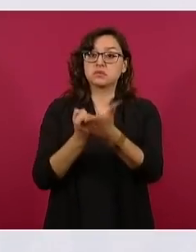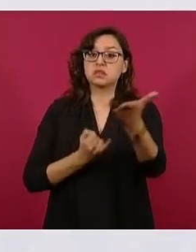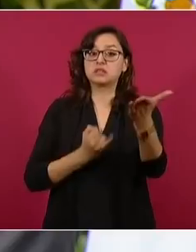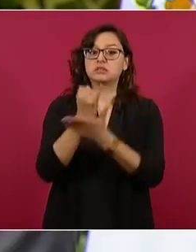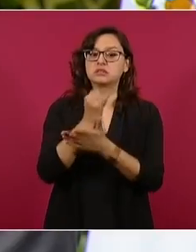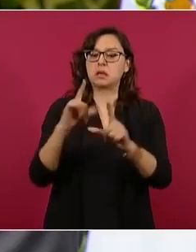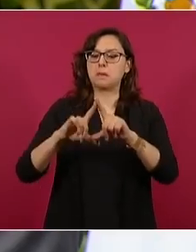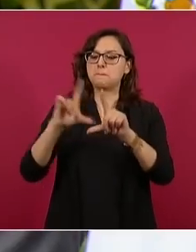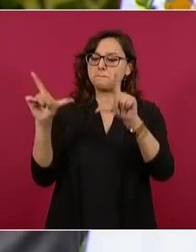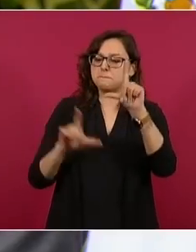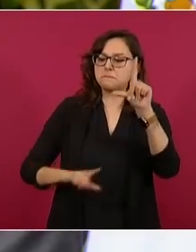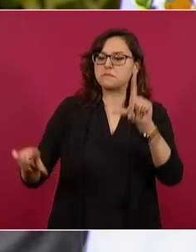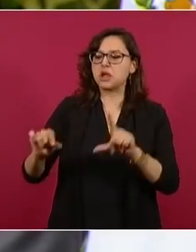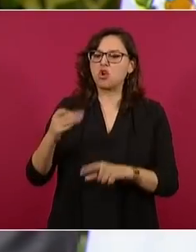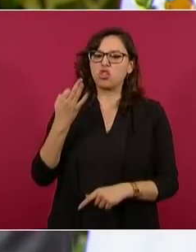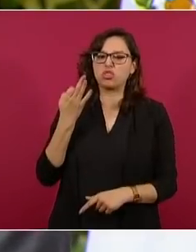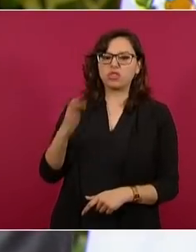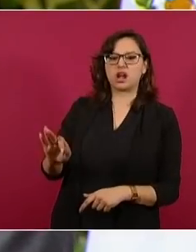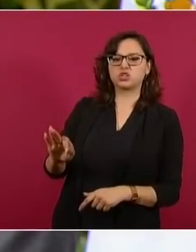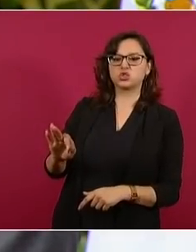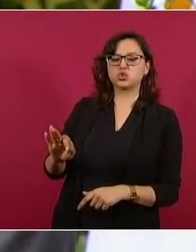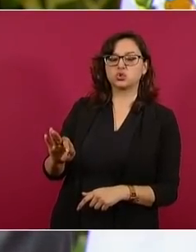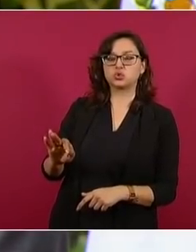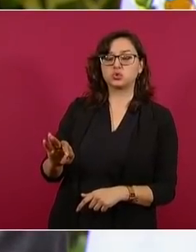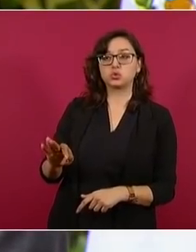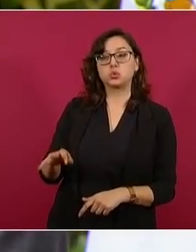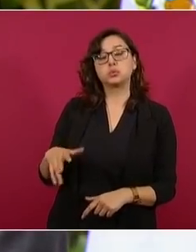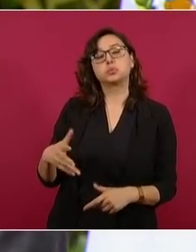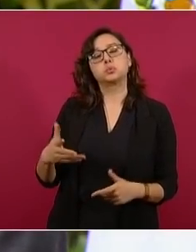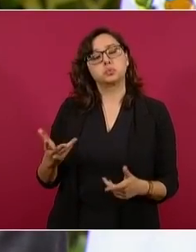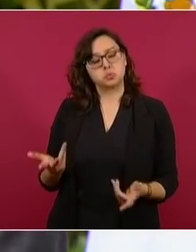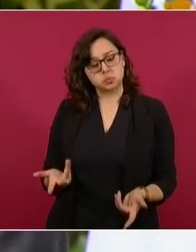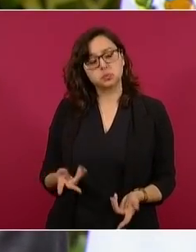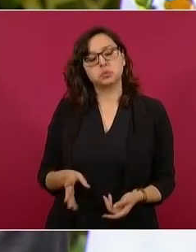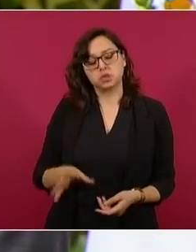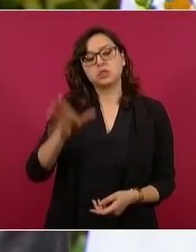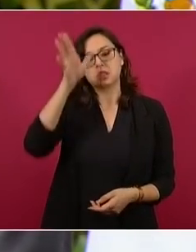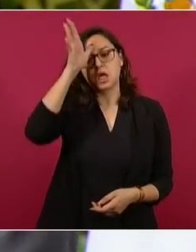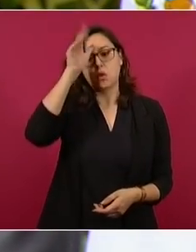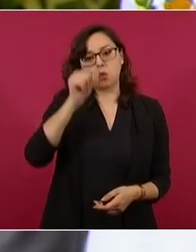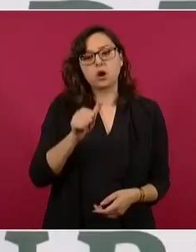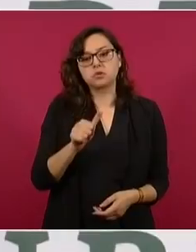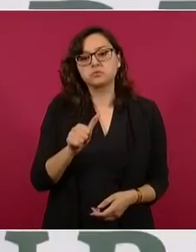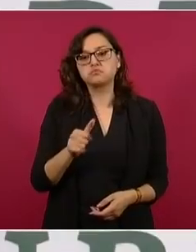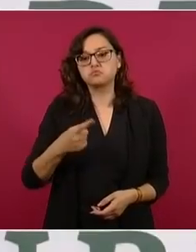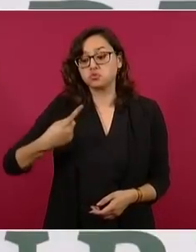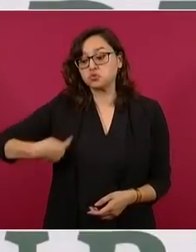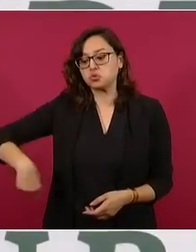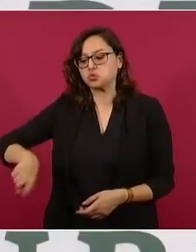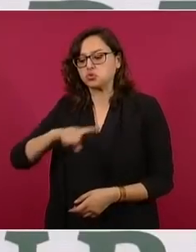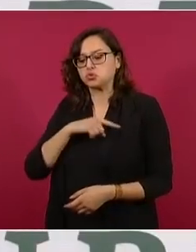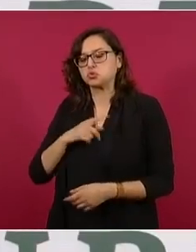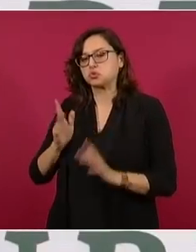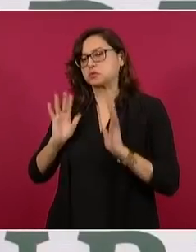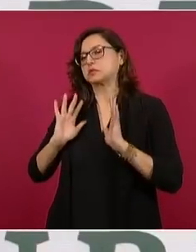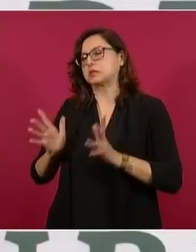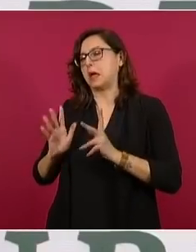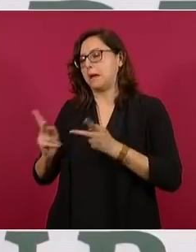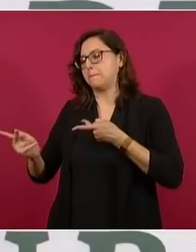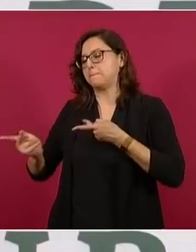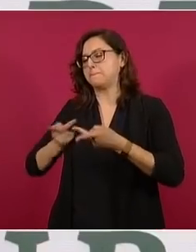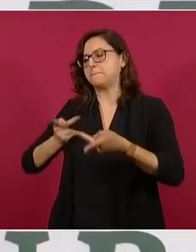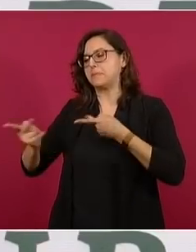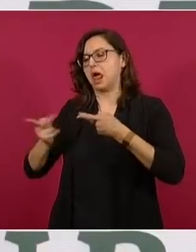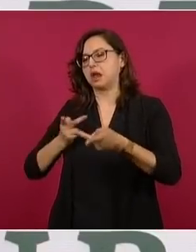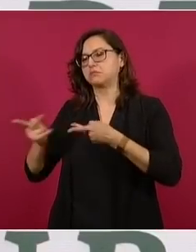Esto es trascendente para que haya tranquilidad en nuestro